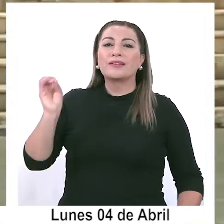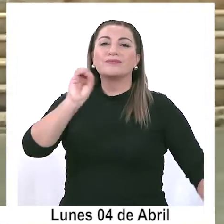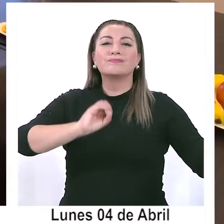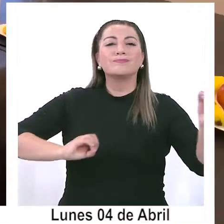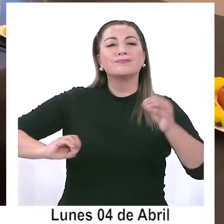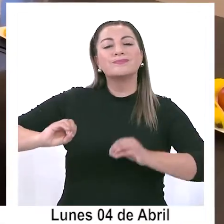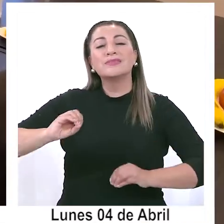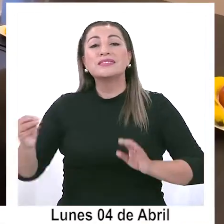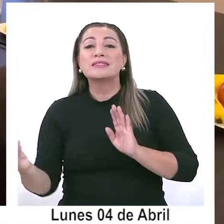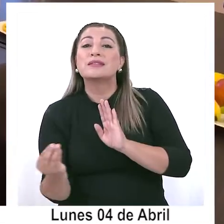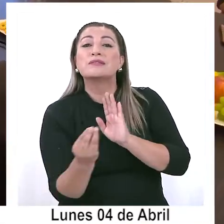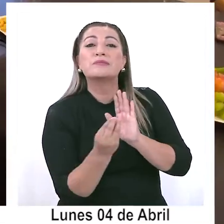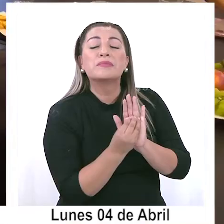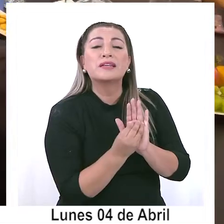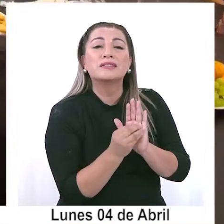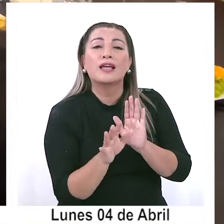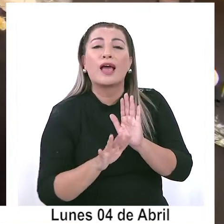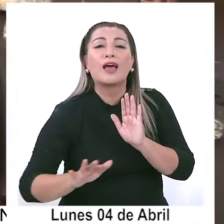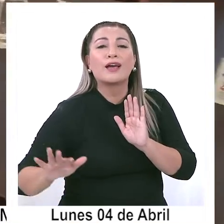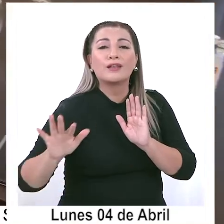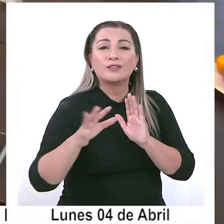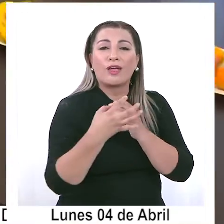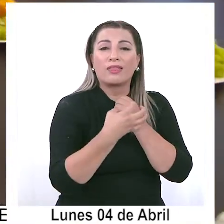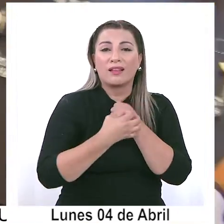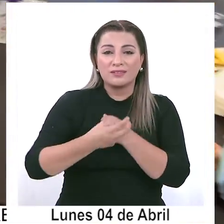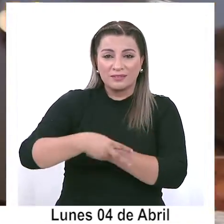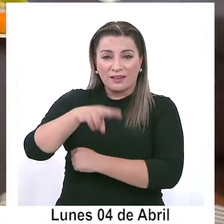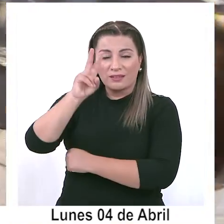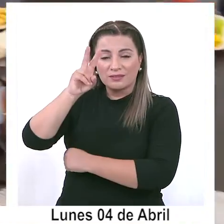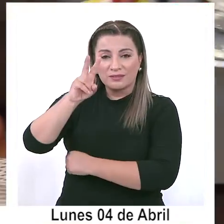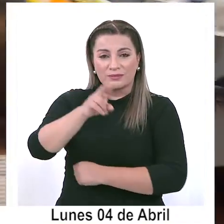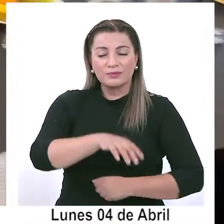cartera que abarca a toda la macrozona norte.